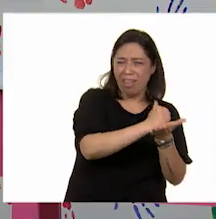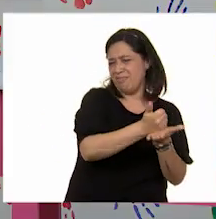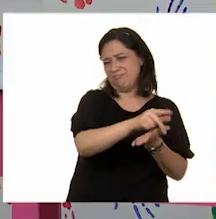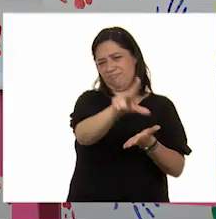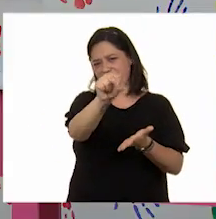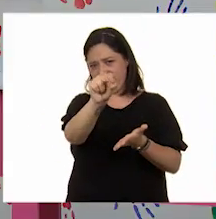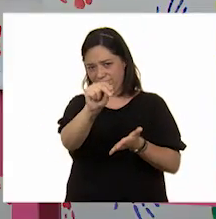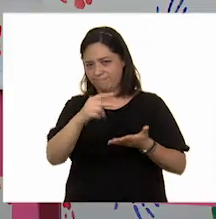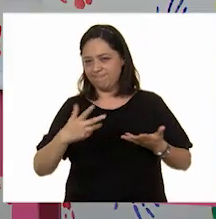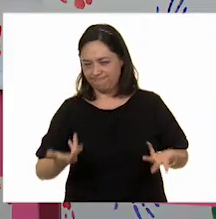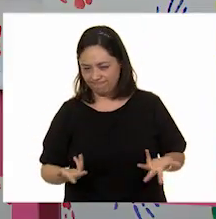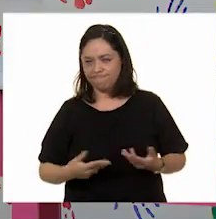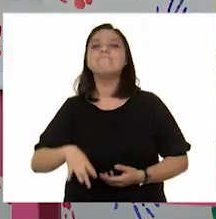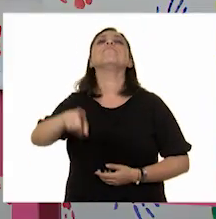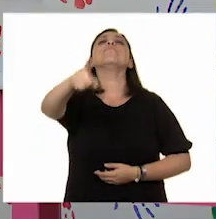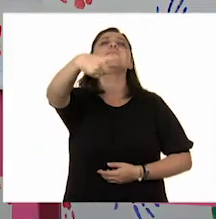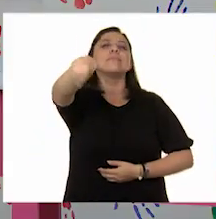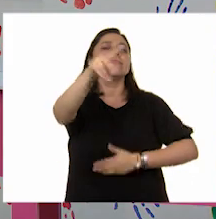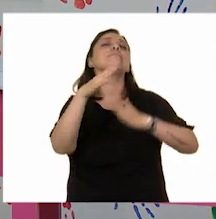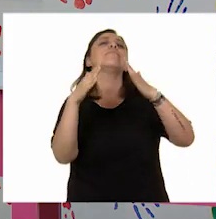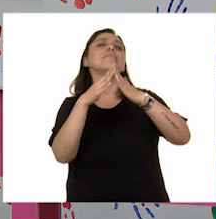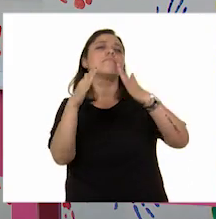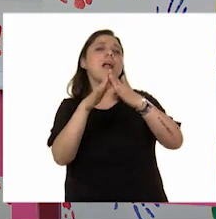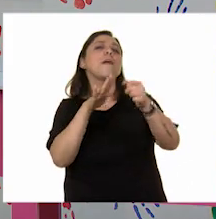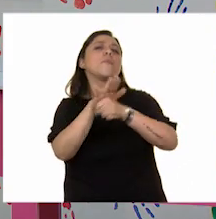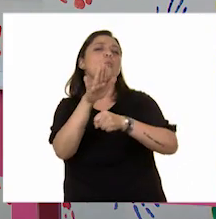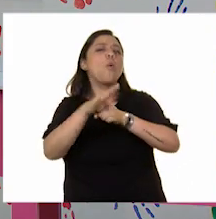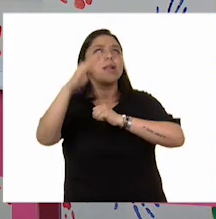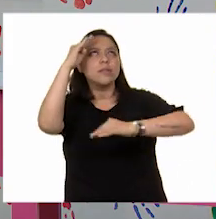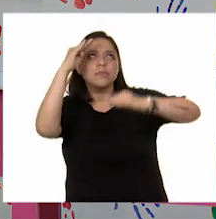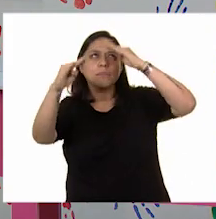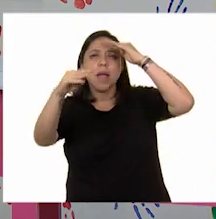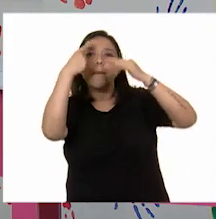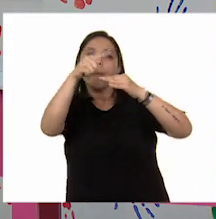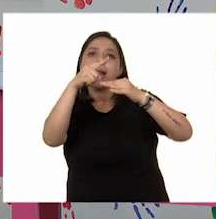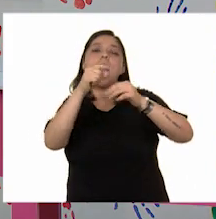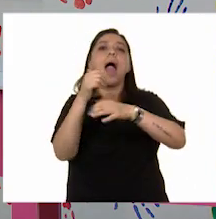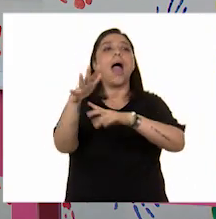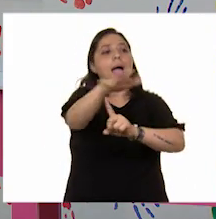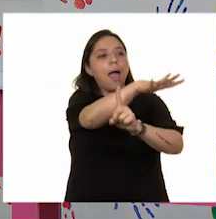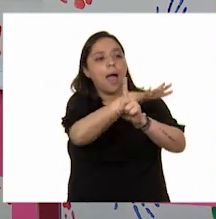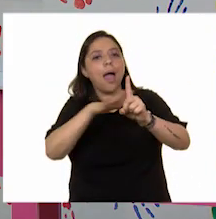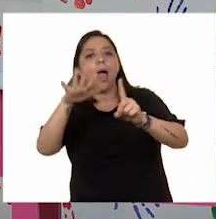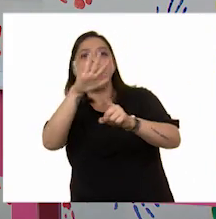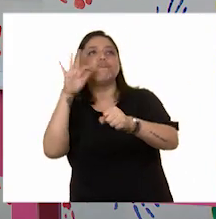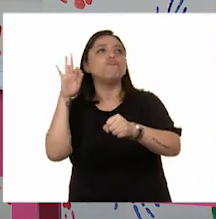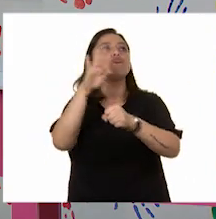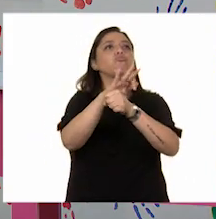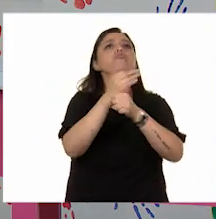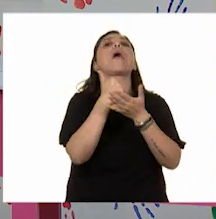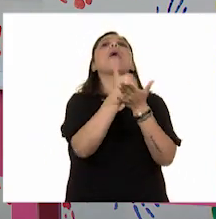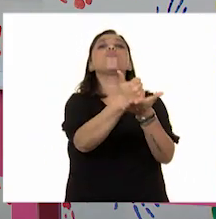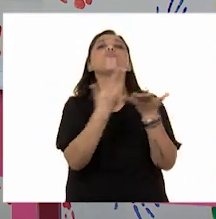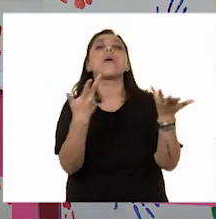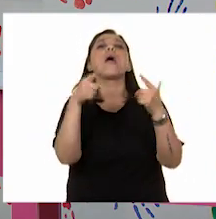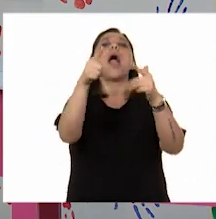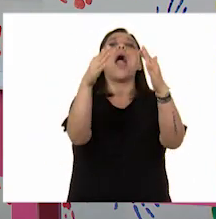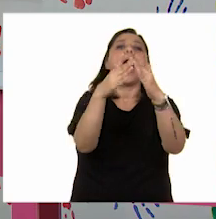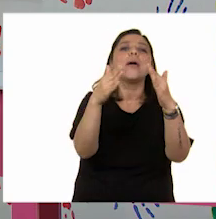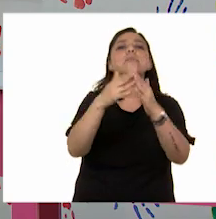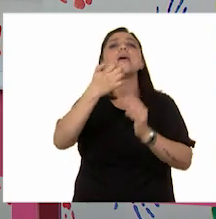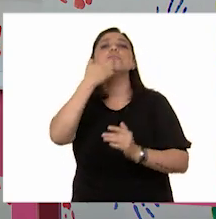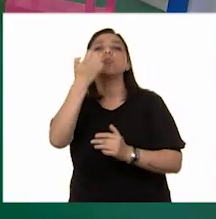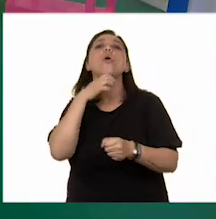ustedes allá en casa, ¿qué acciones piensan para contribuir al medio ambiente? ¿En la casa o en la escuela? ¿Qué dicen? ¡Sí!